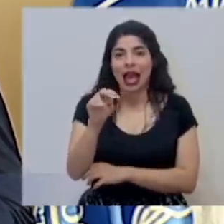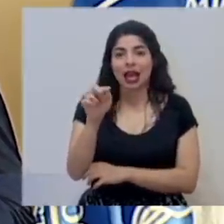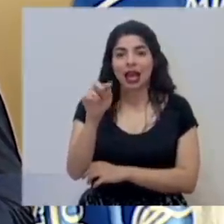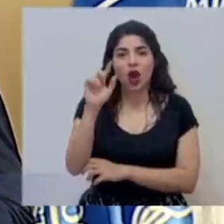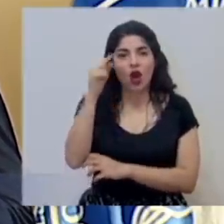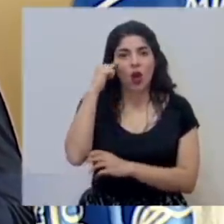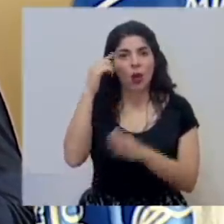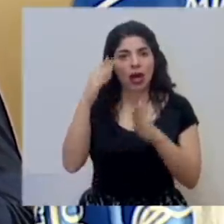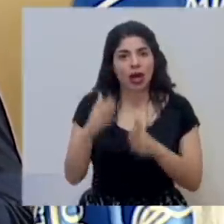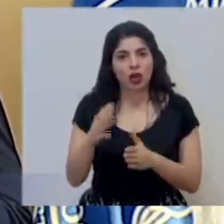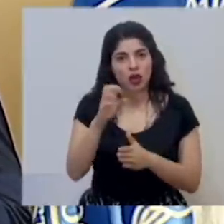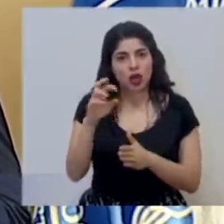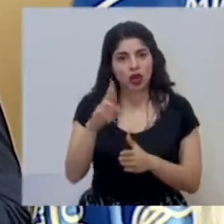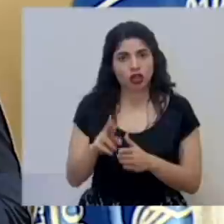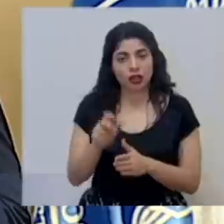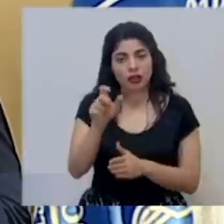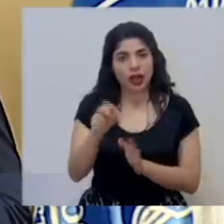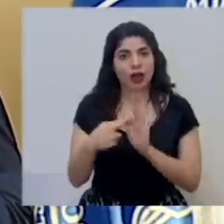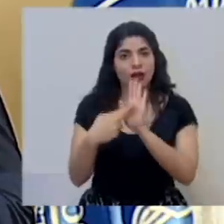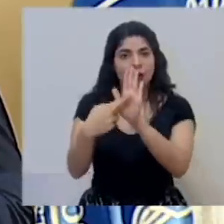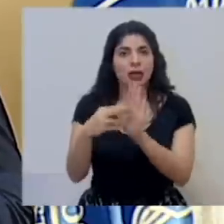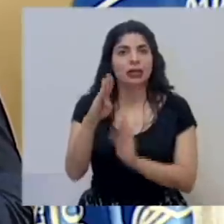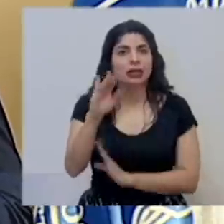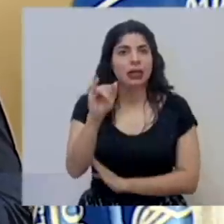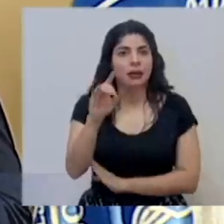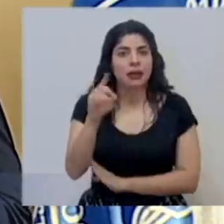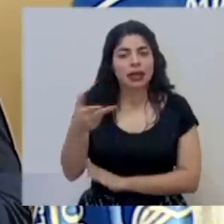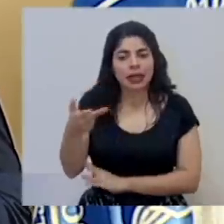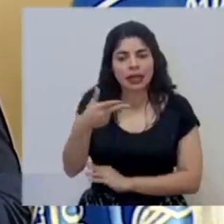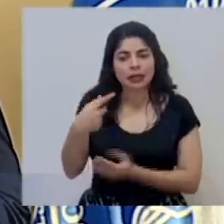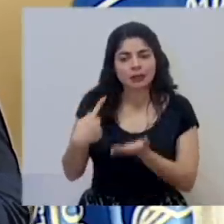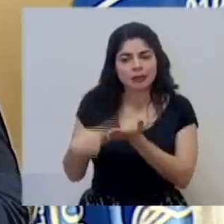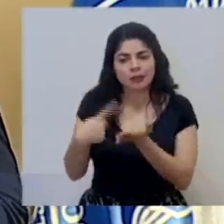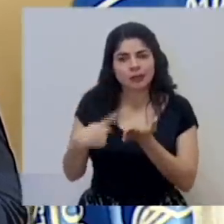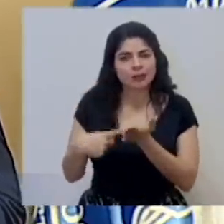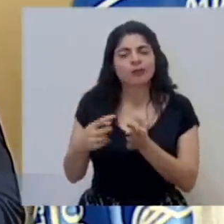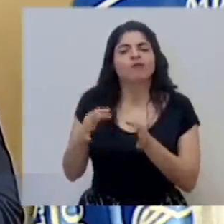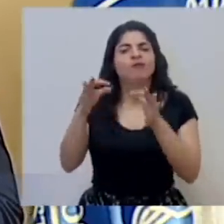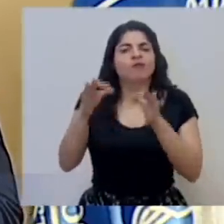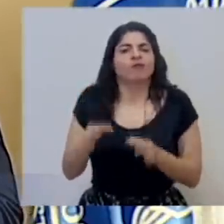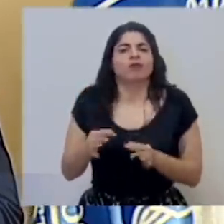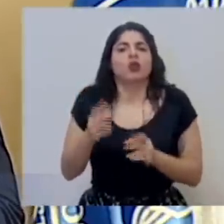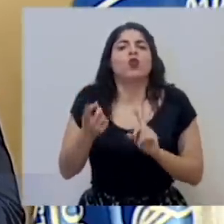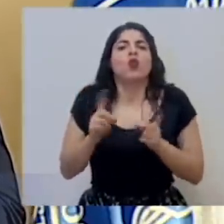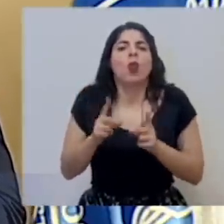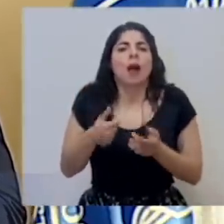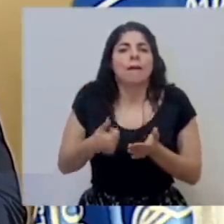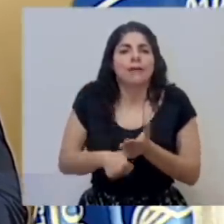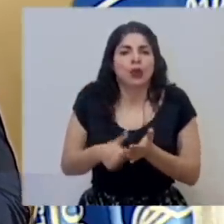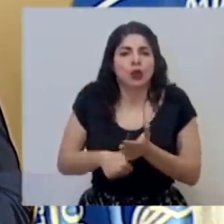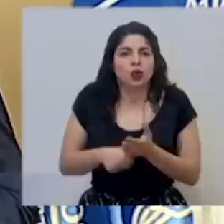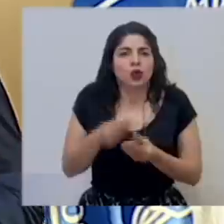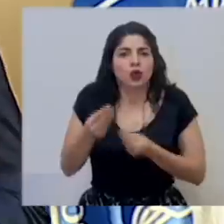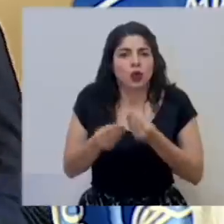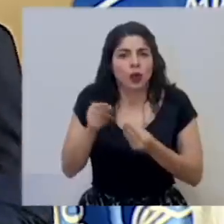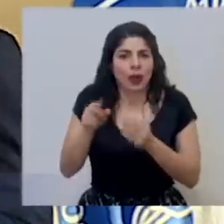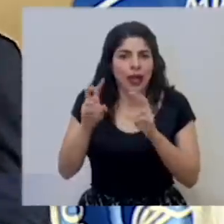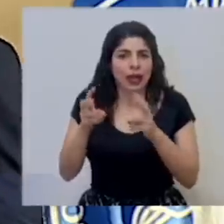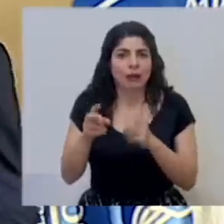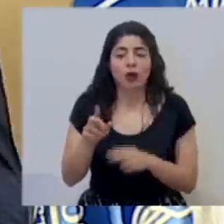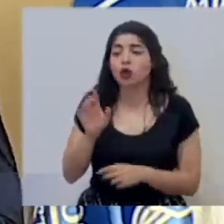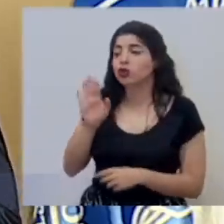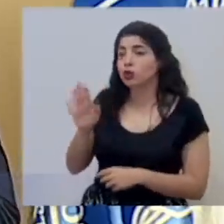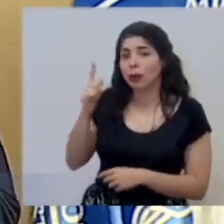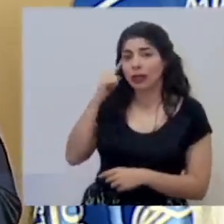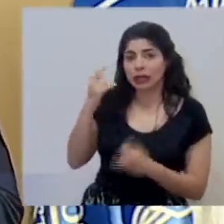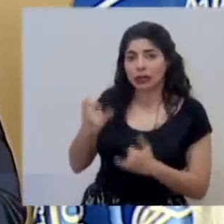de Costa Rica representando en el BID para definir nuestro voto y nuestra posición en esa materia. ¿Cuál es su